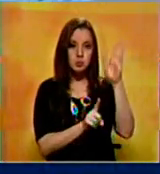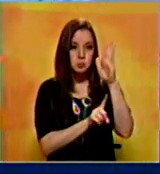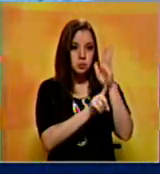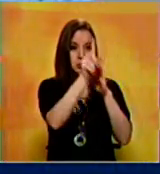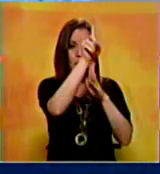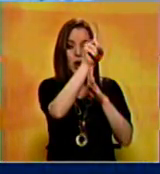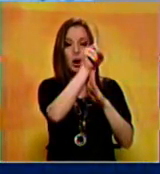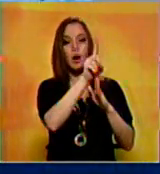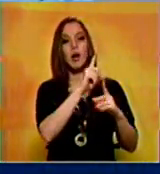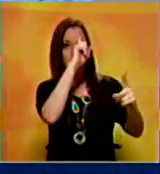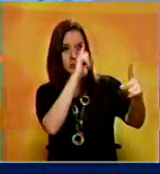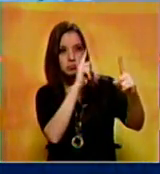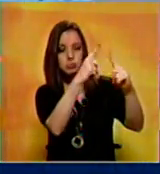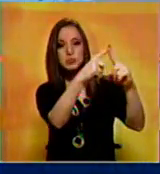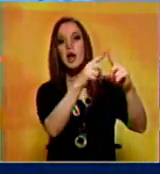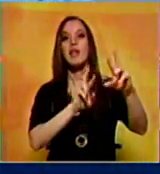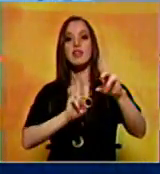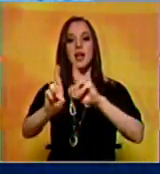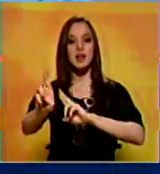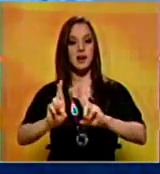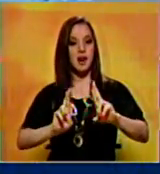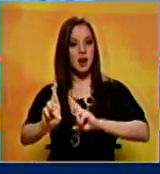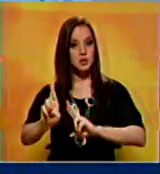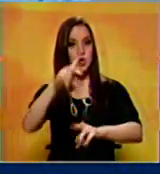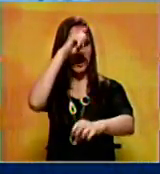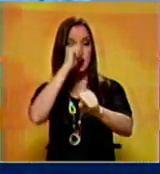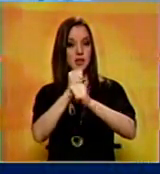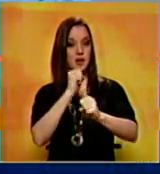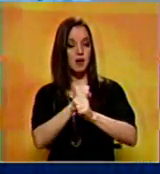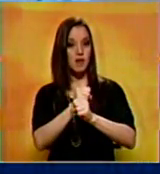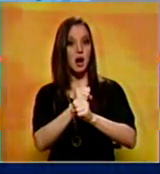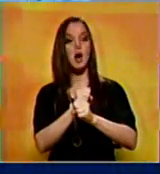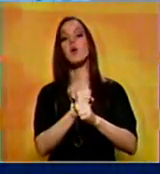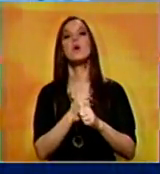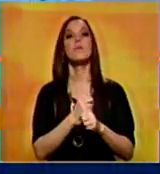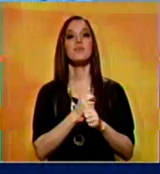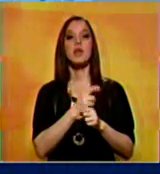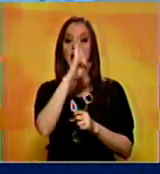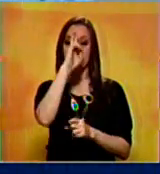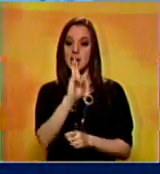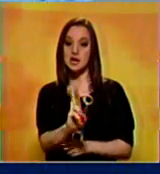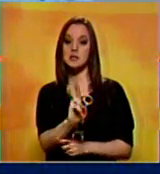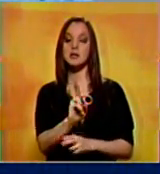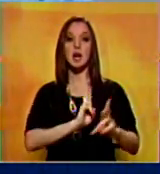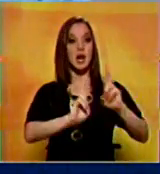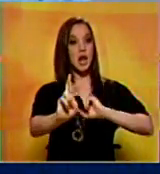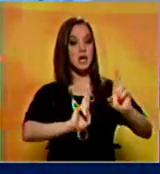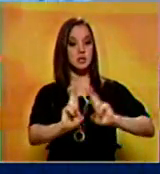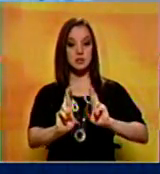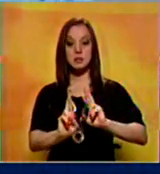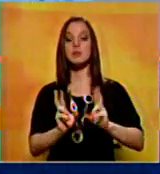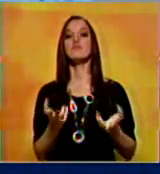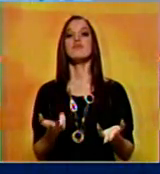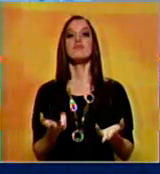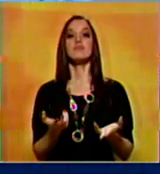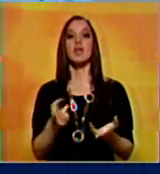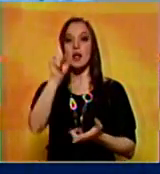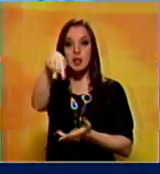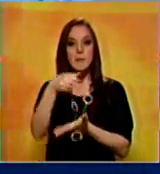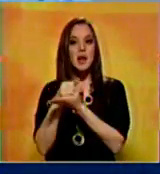relaciones de trabajo relaciones de respeto relaciones de cooperación